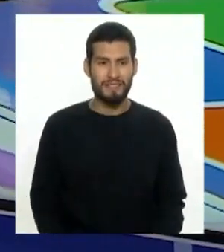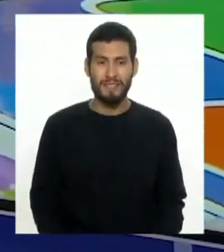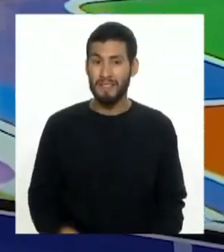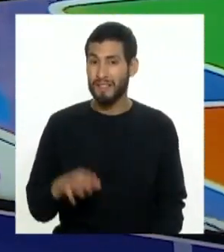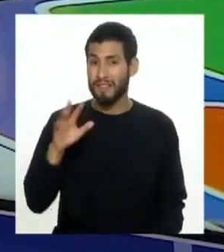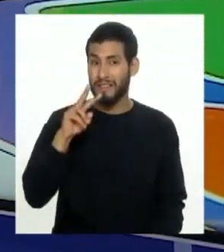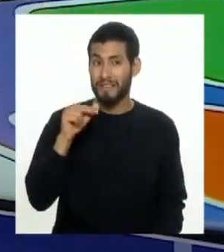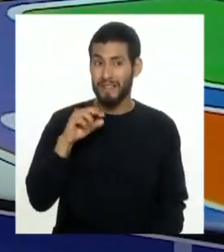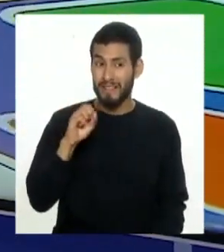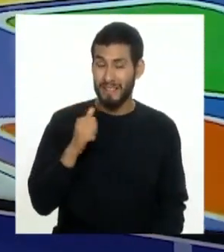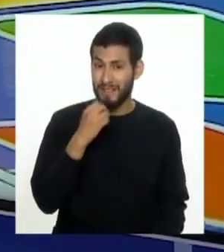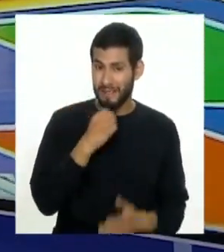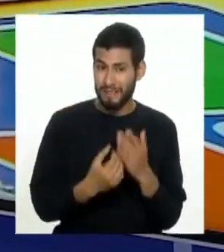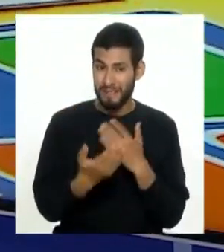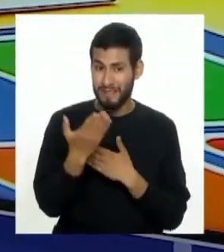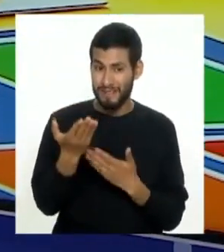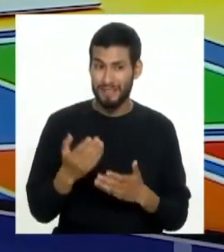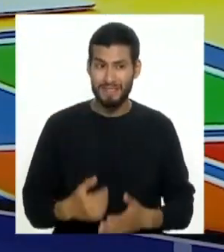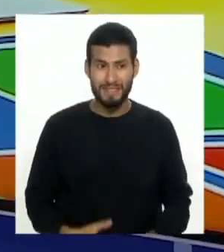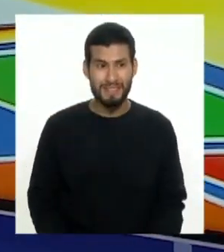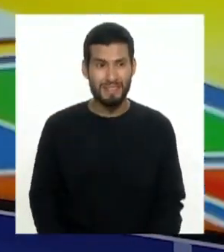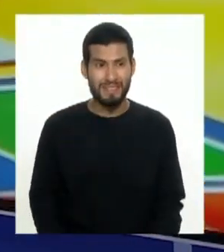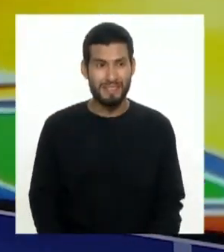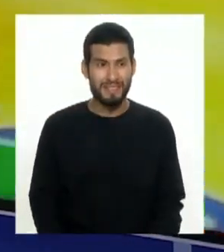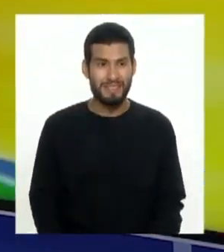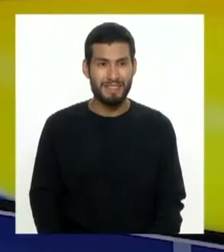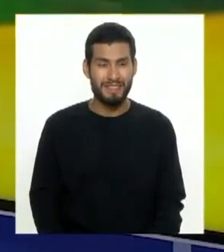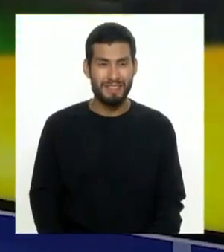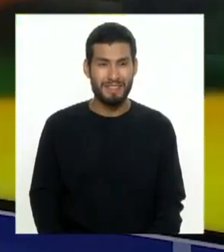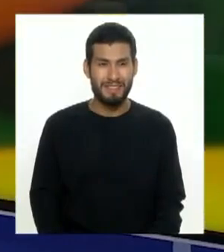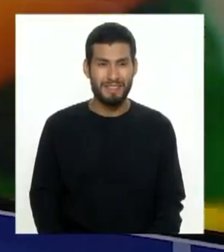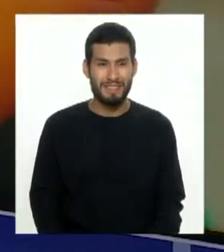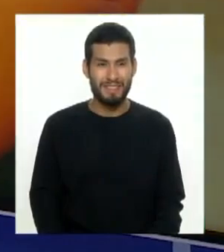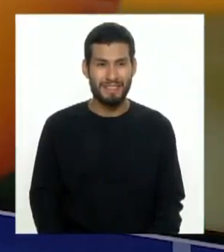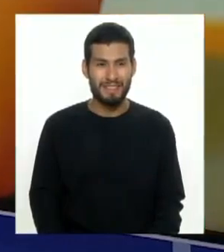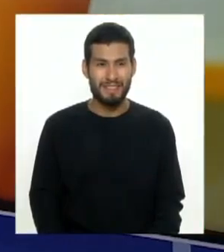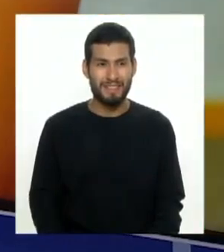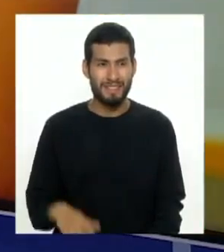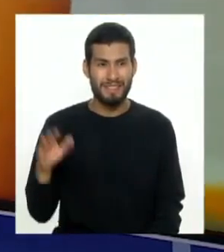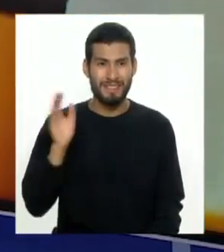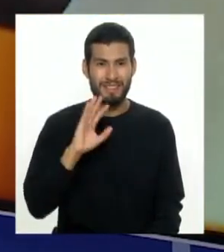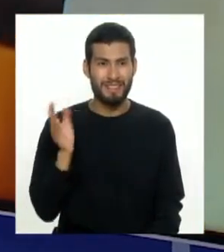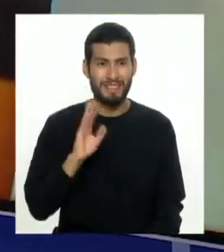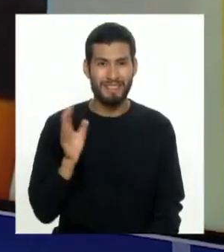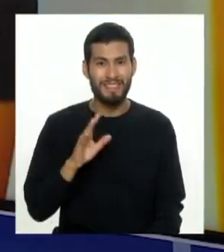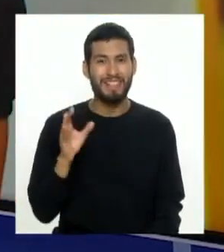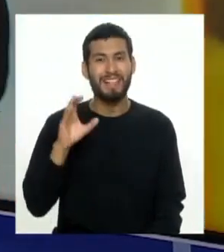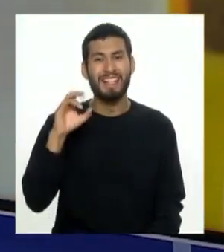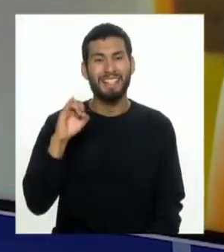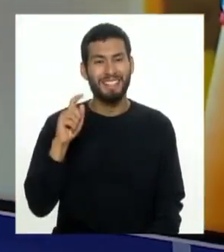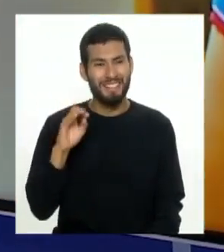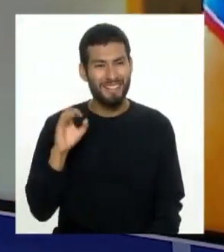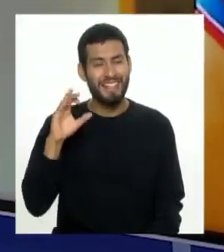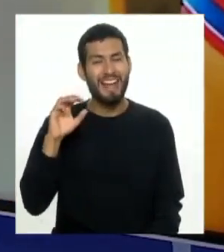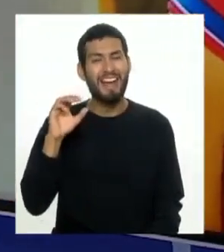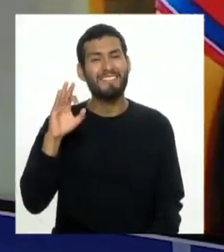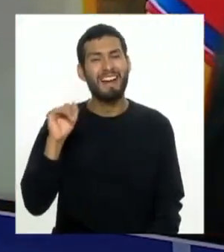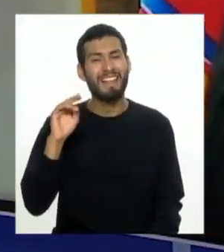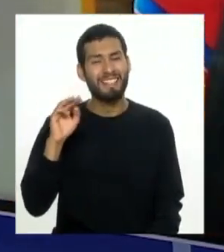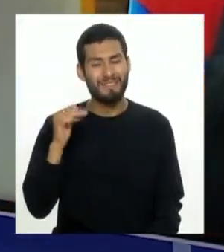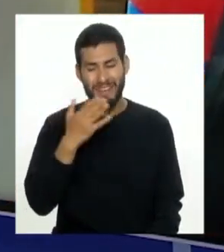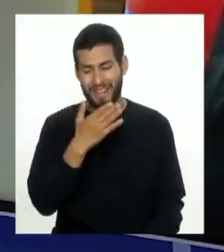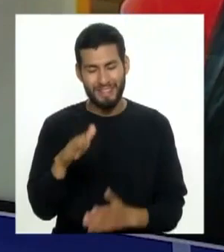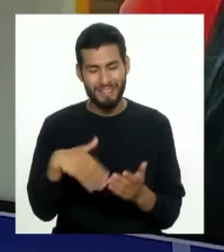Vanesita, buen día. Hola. Hola, Christopher, Fátima y a todos nuestros